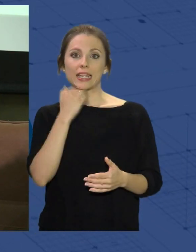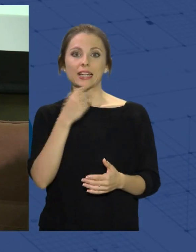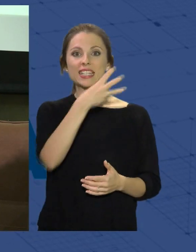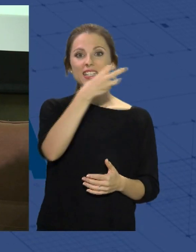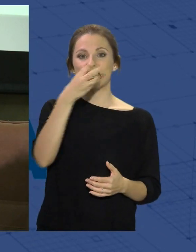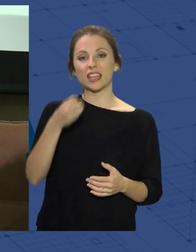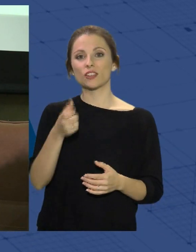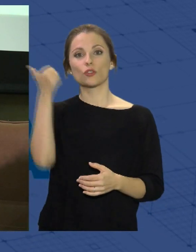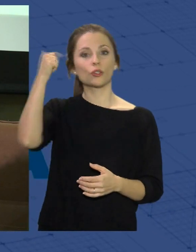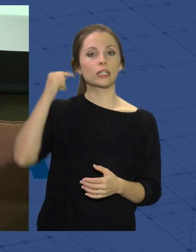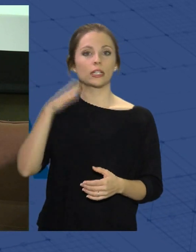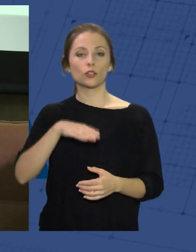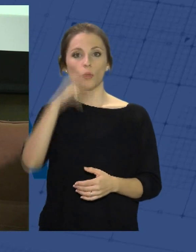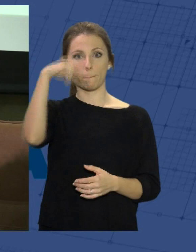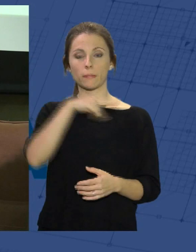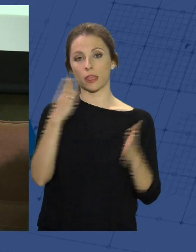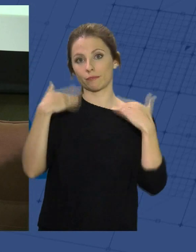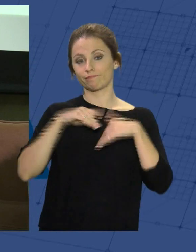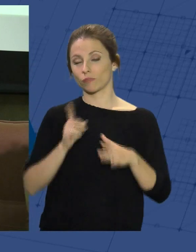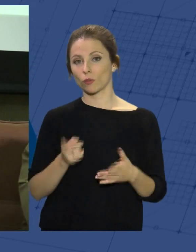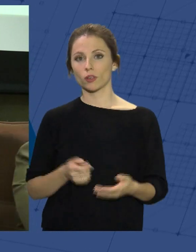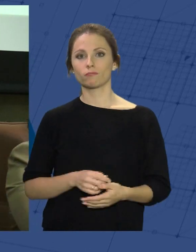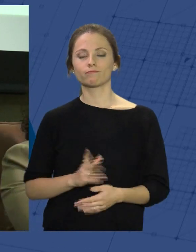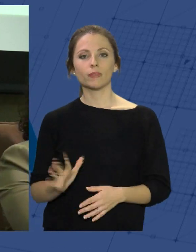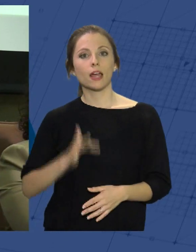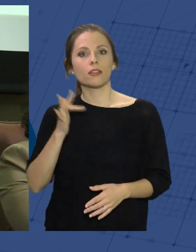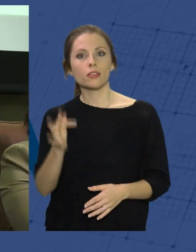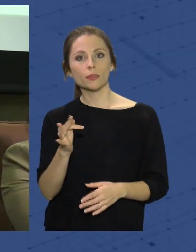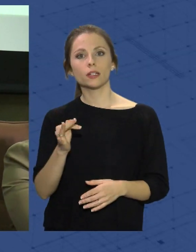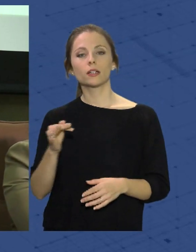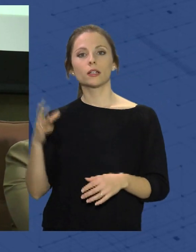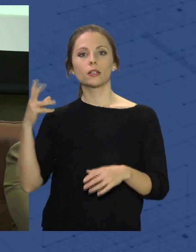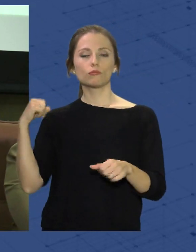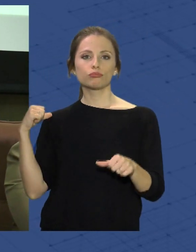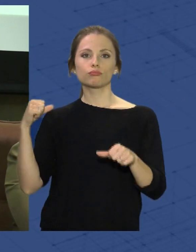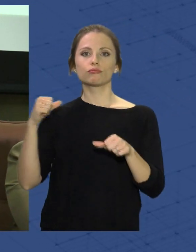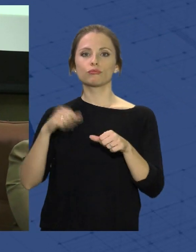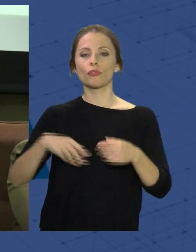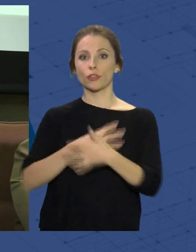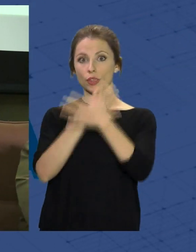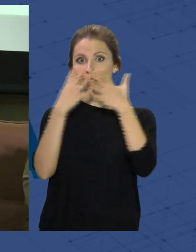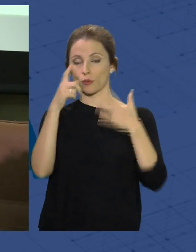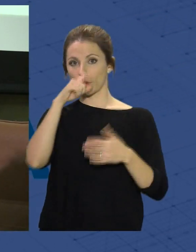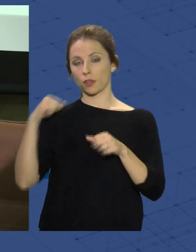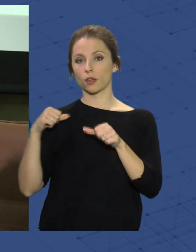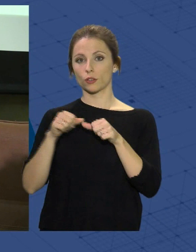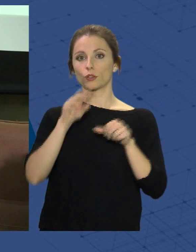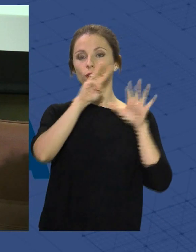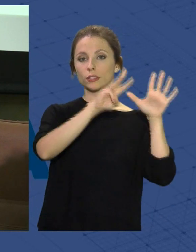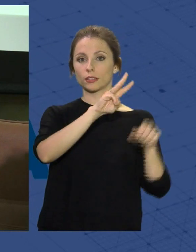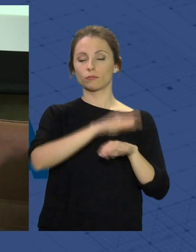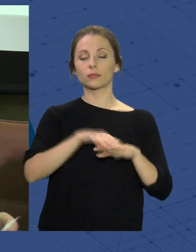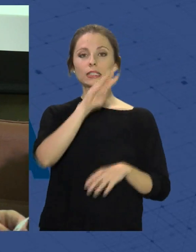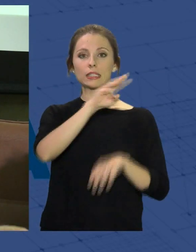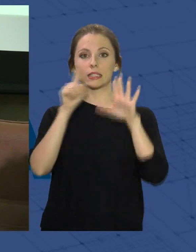niñas los que han quedado huérfanos. Además a lo largo de estos 19 años 36 mujeres y dos menores han sido